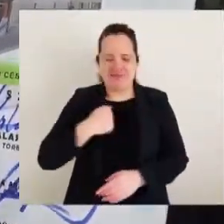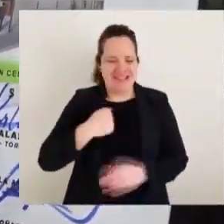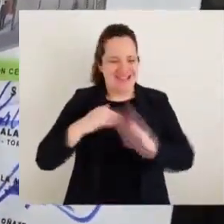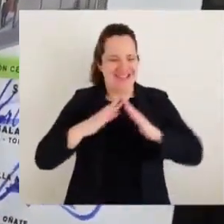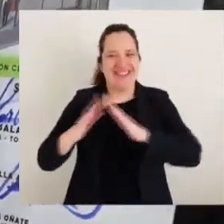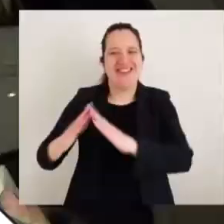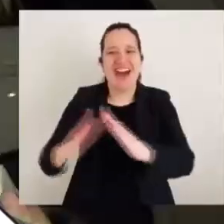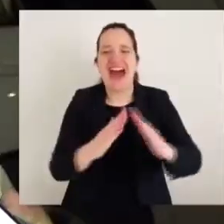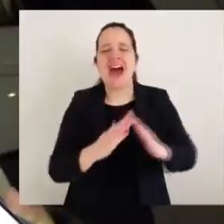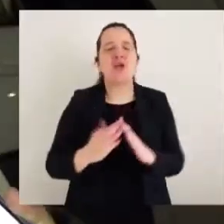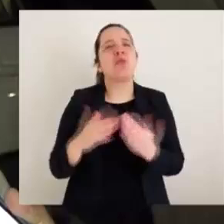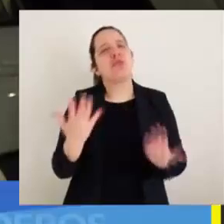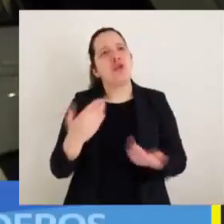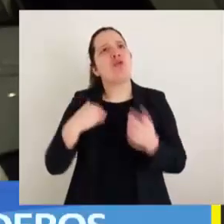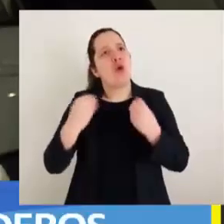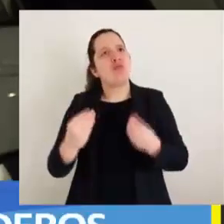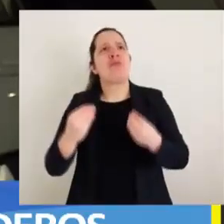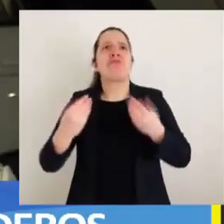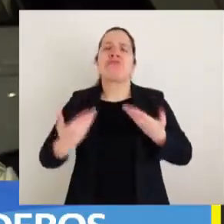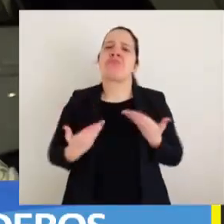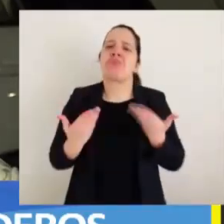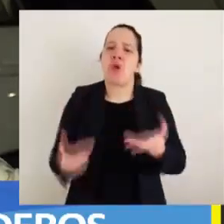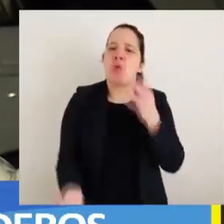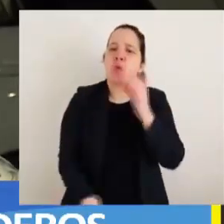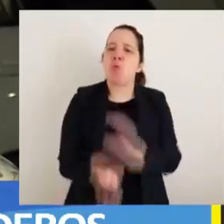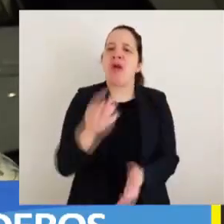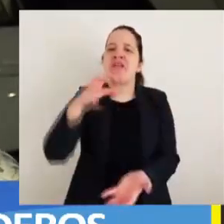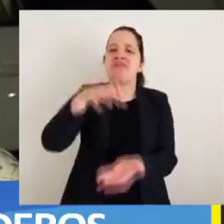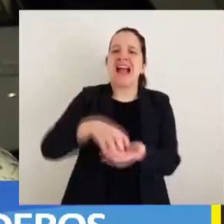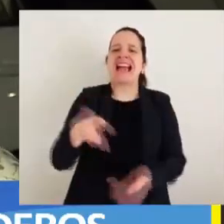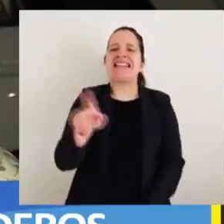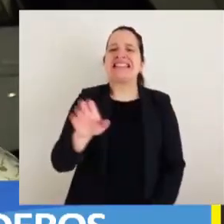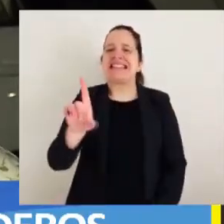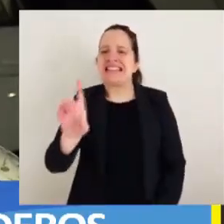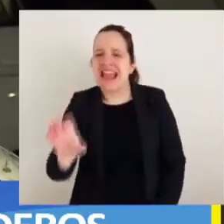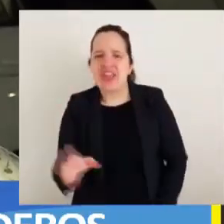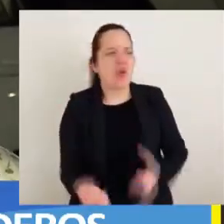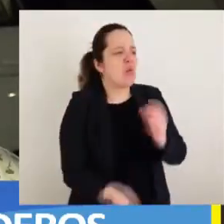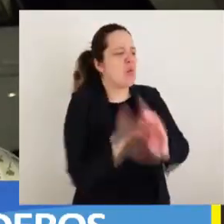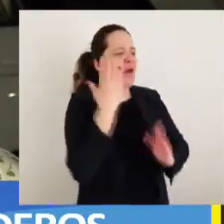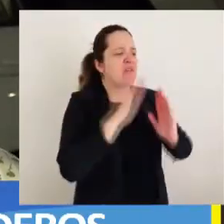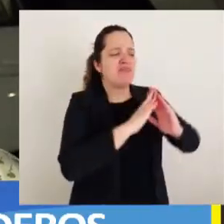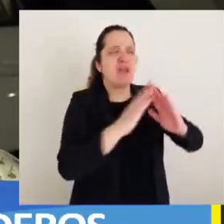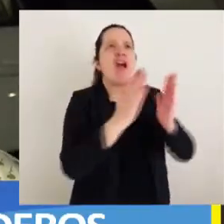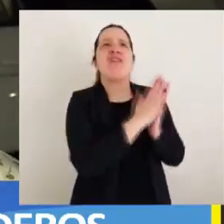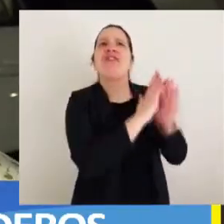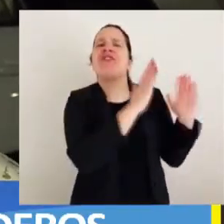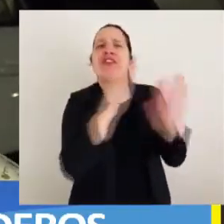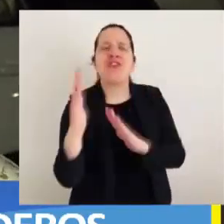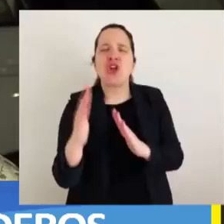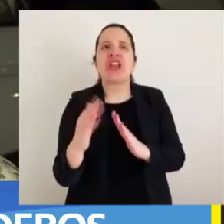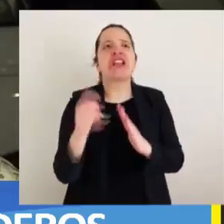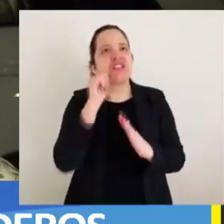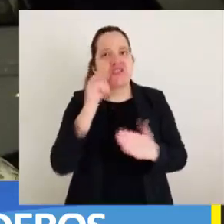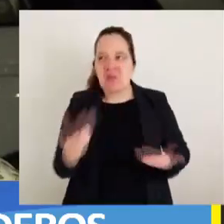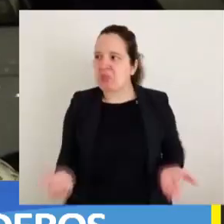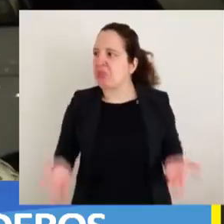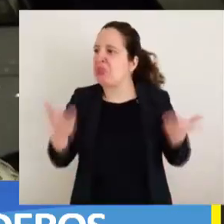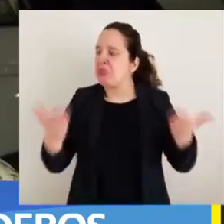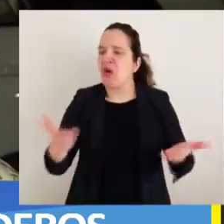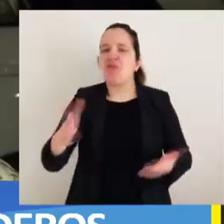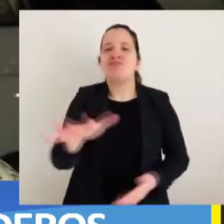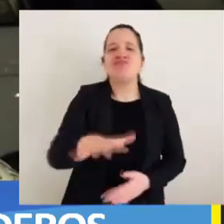estuvieran aquí porque vamos a tener una sede comunitaria nueva, una biblioteca nueva, espacios que se van a